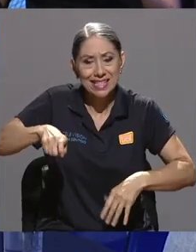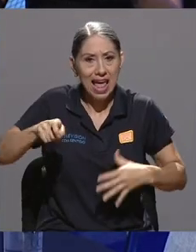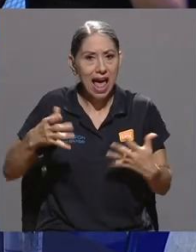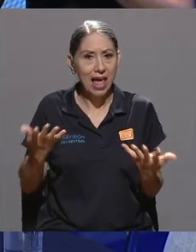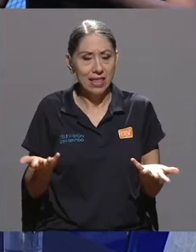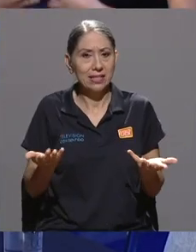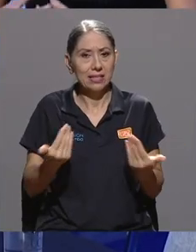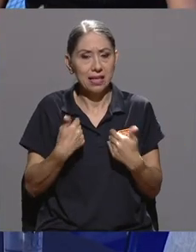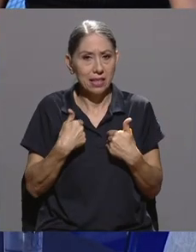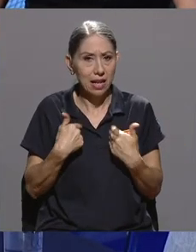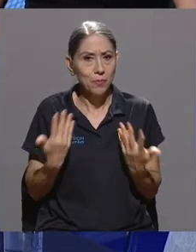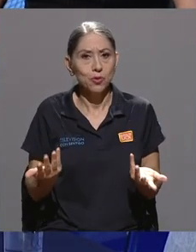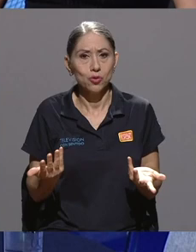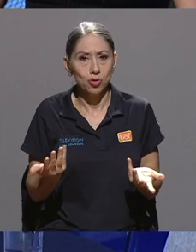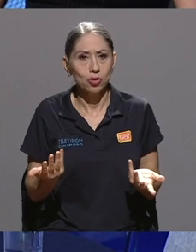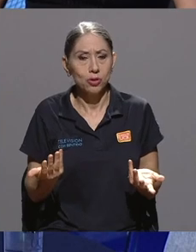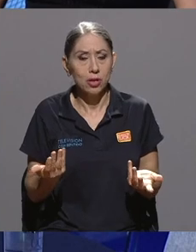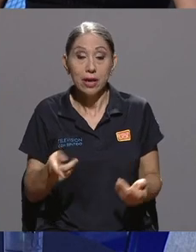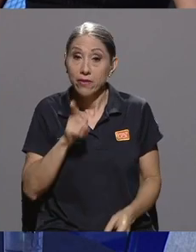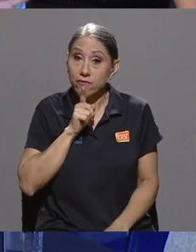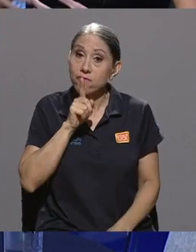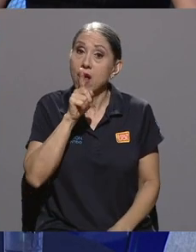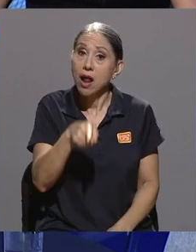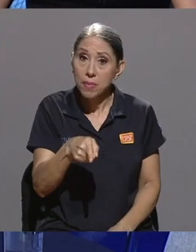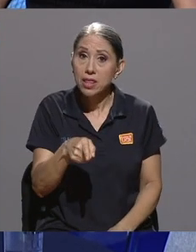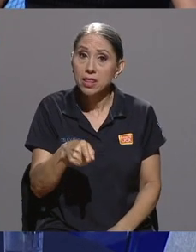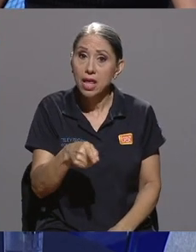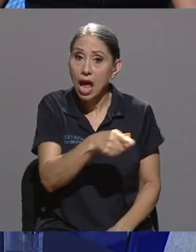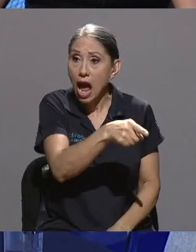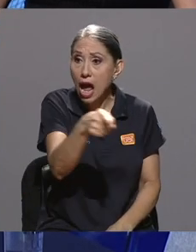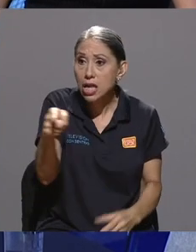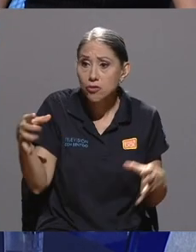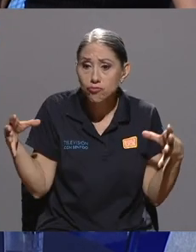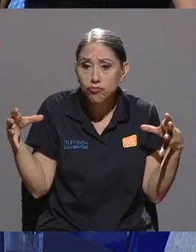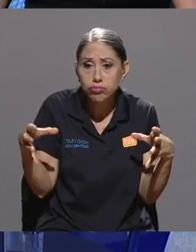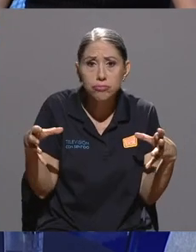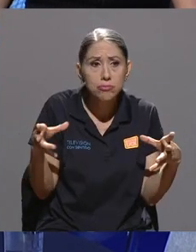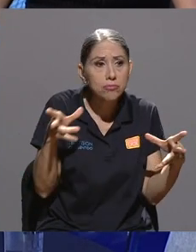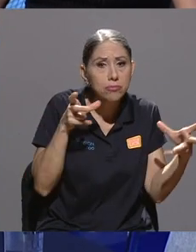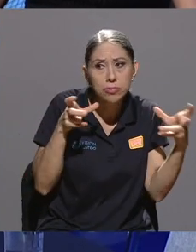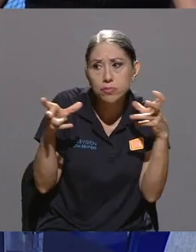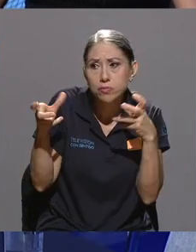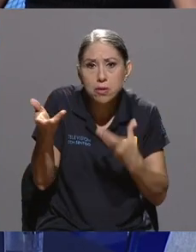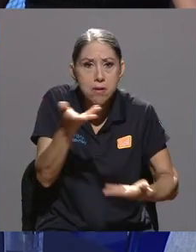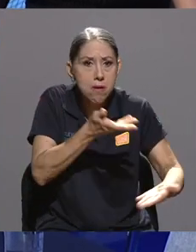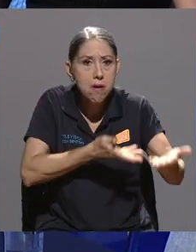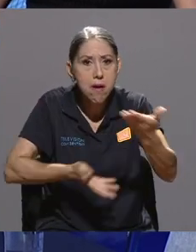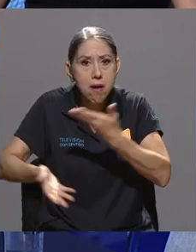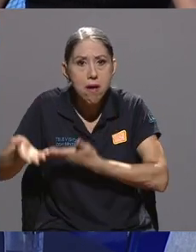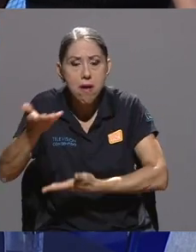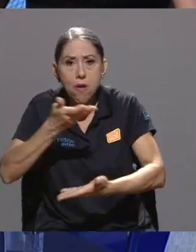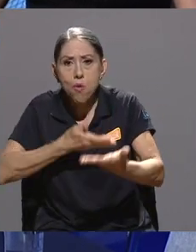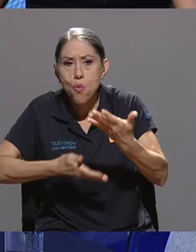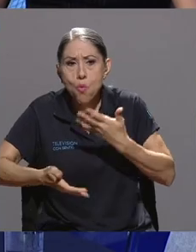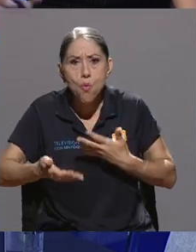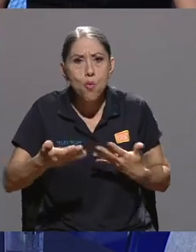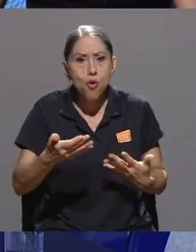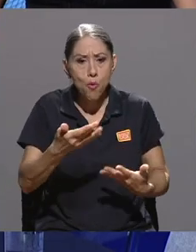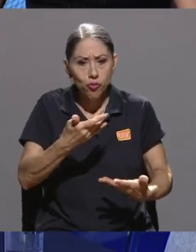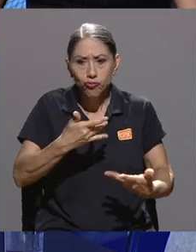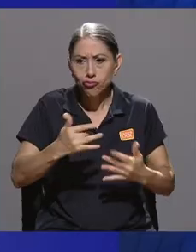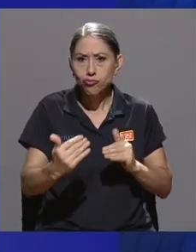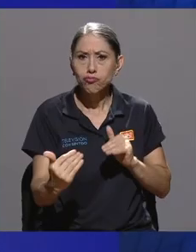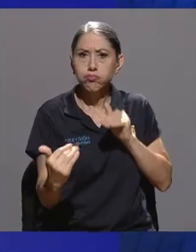de las necesidades que tenemos. Y realmente hay una escucha, ¿verdad? Desde un lugar muy empático que no tiene nada que ver con la